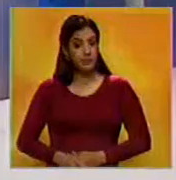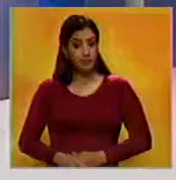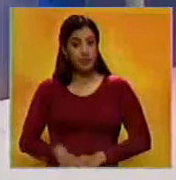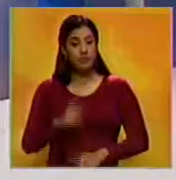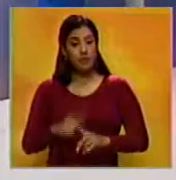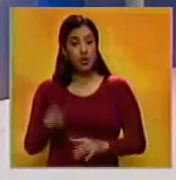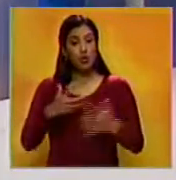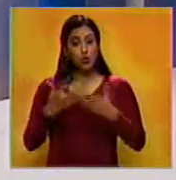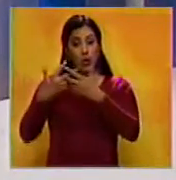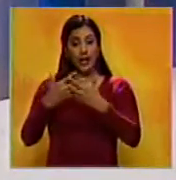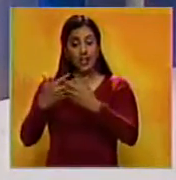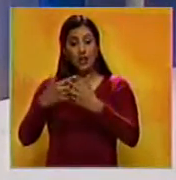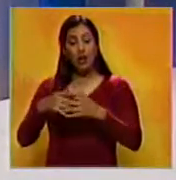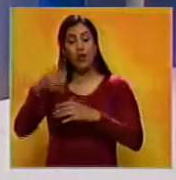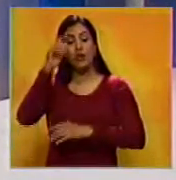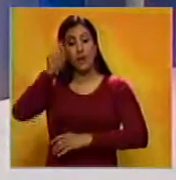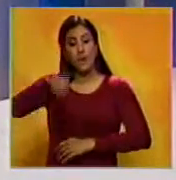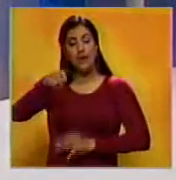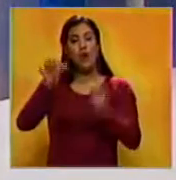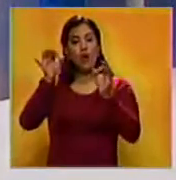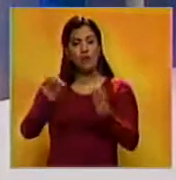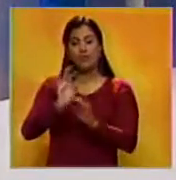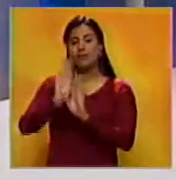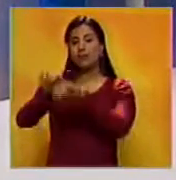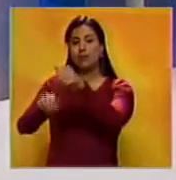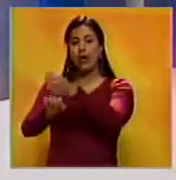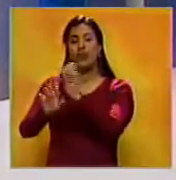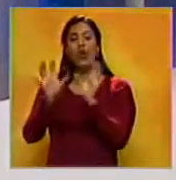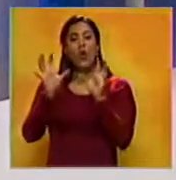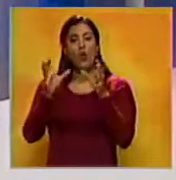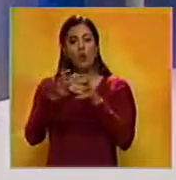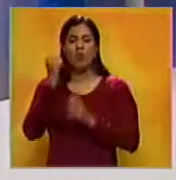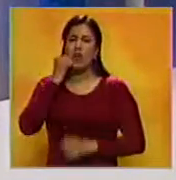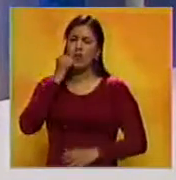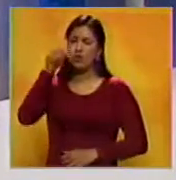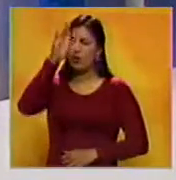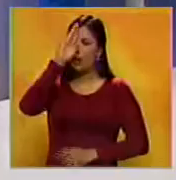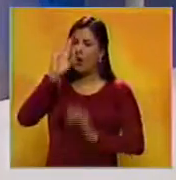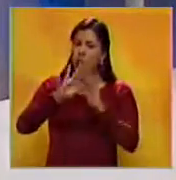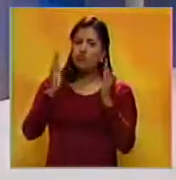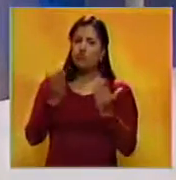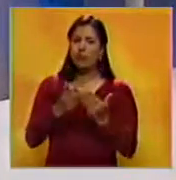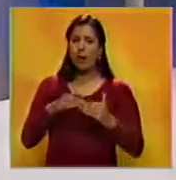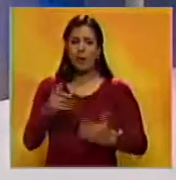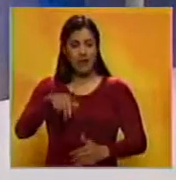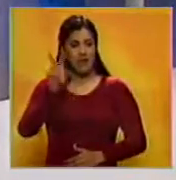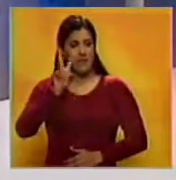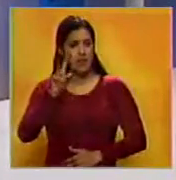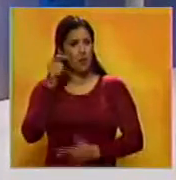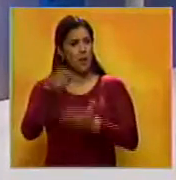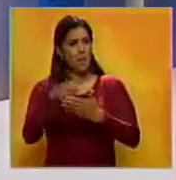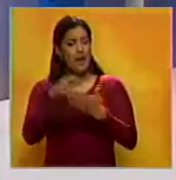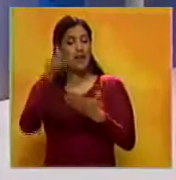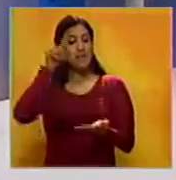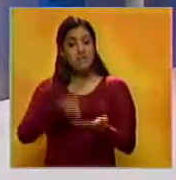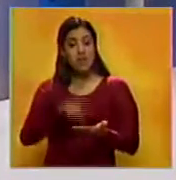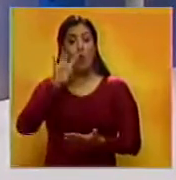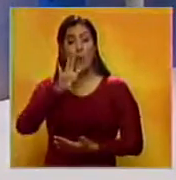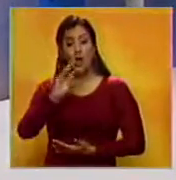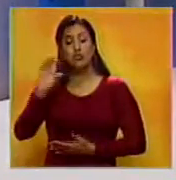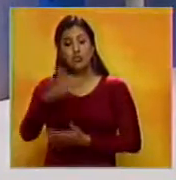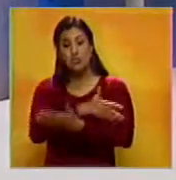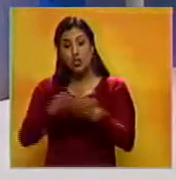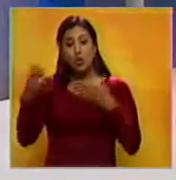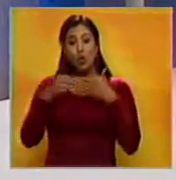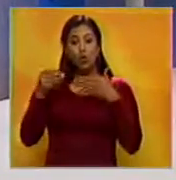También en Estados Unidos, una corte confirmó un fallo emitido por un órgano de arbitraje del Banco Mundial para que Venezuela indemnice con 1.400 millones